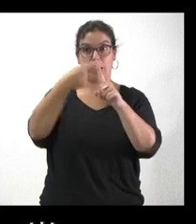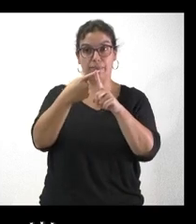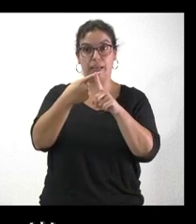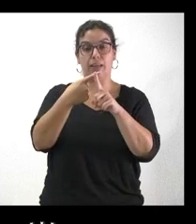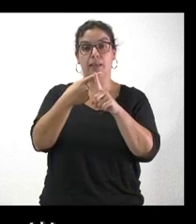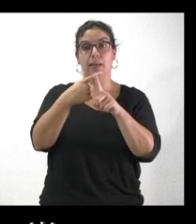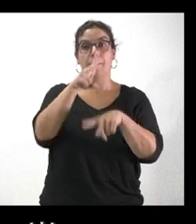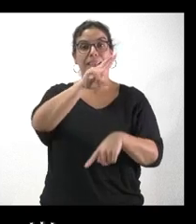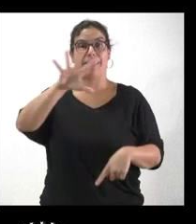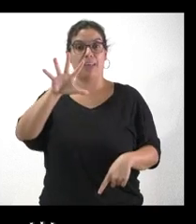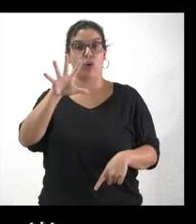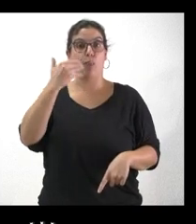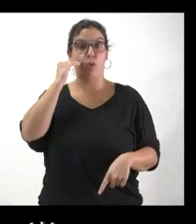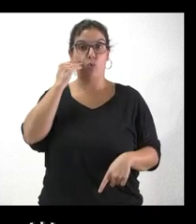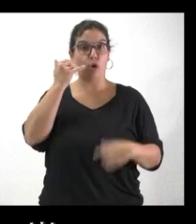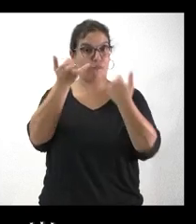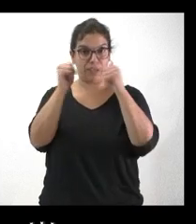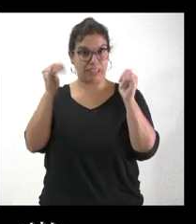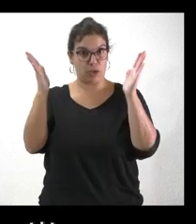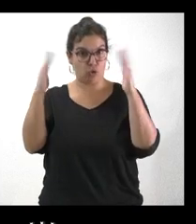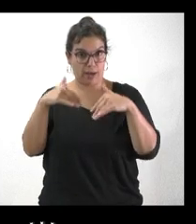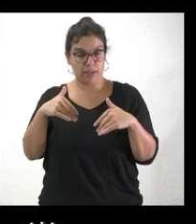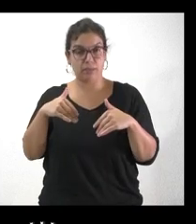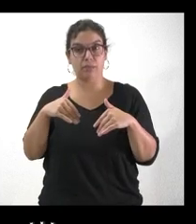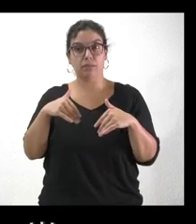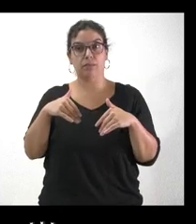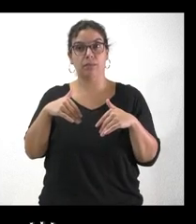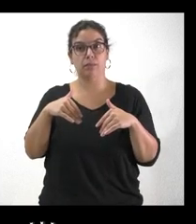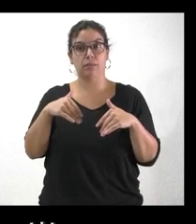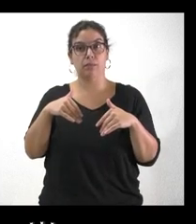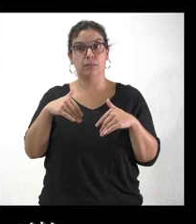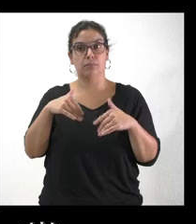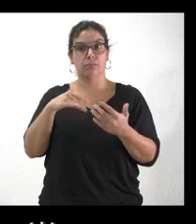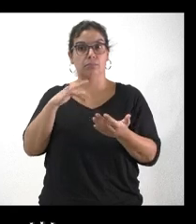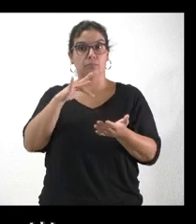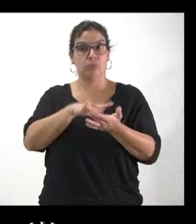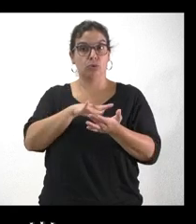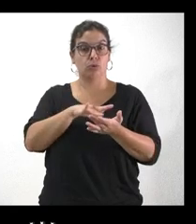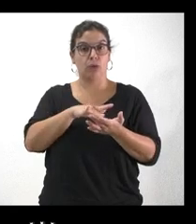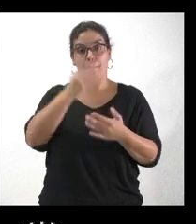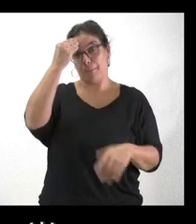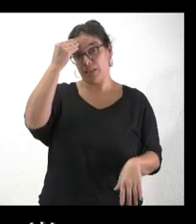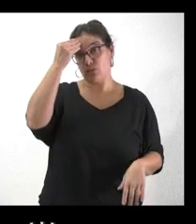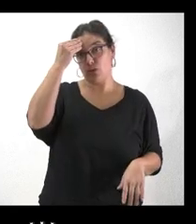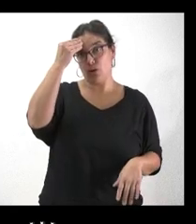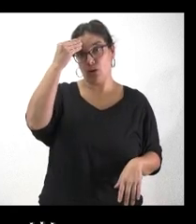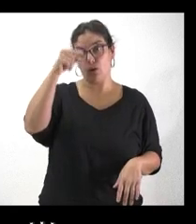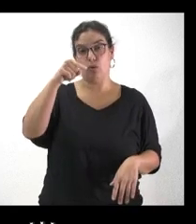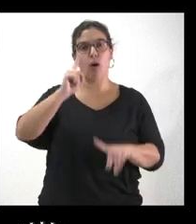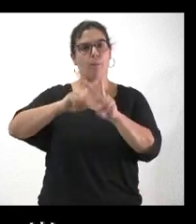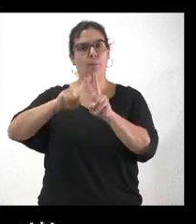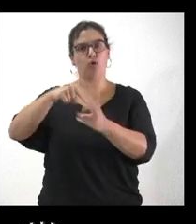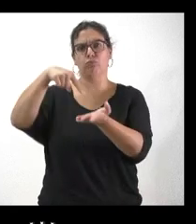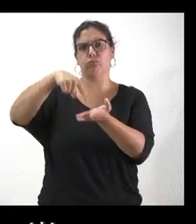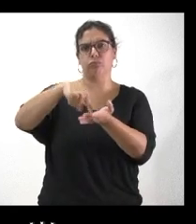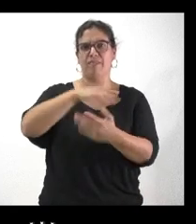el 25 de julio, que creo que hubo ahí una exigencia de Vox de